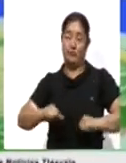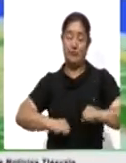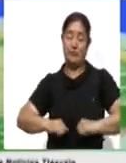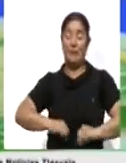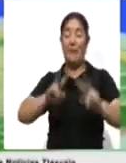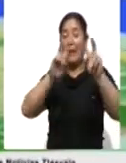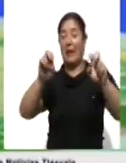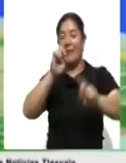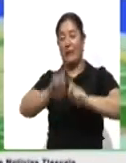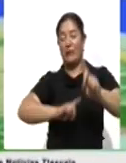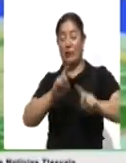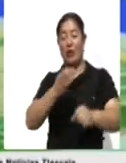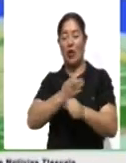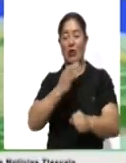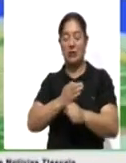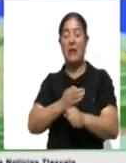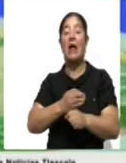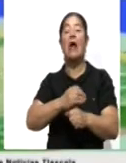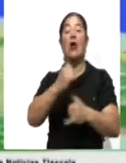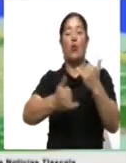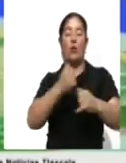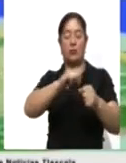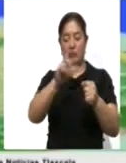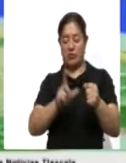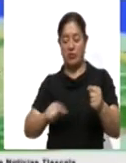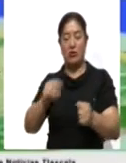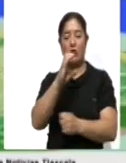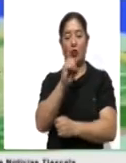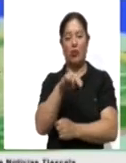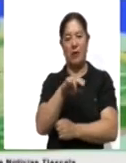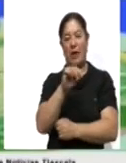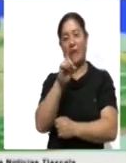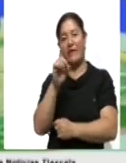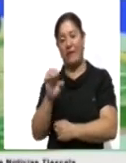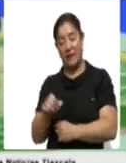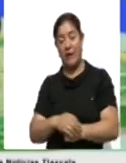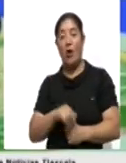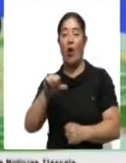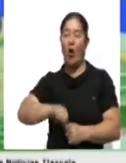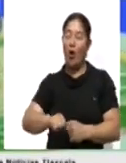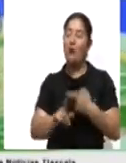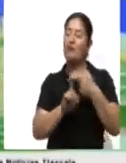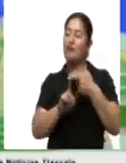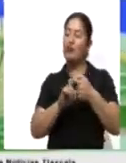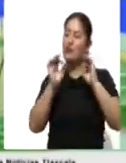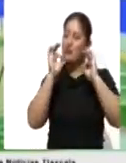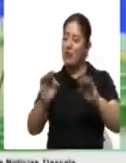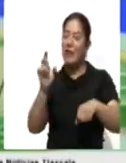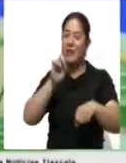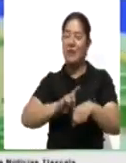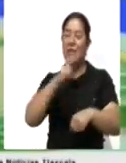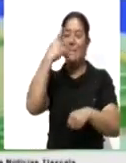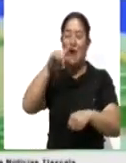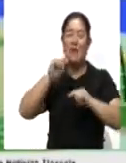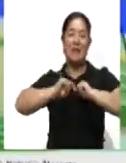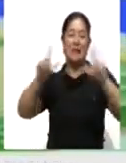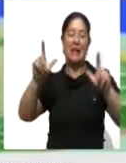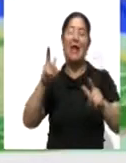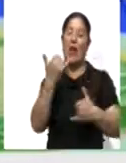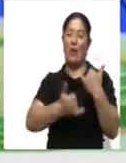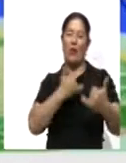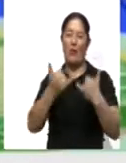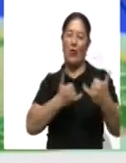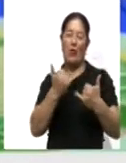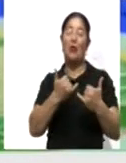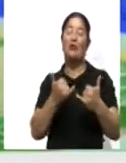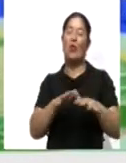deportiva en estos primeros Juegos Nacionales con ADE. Así es que hoy es un día positivo para Tlaxcala en este evento de los Juegos Nacionales